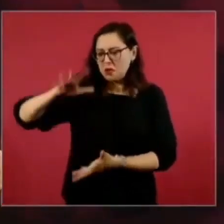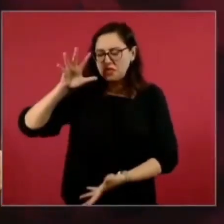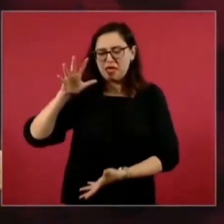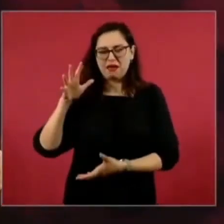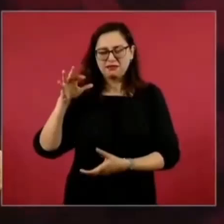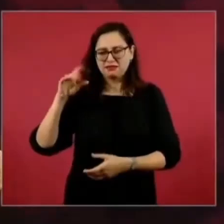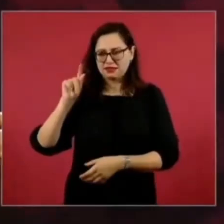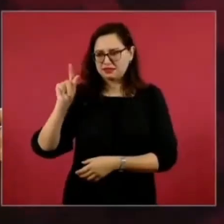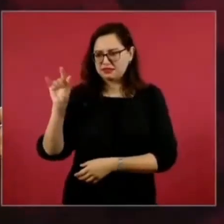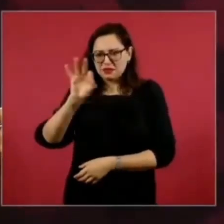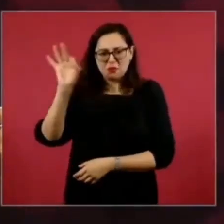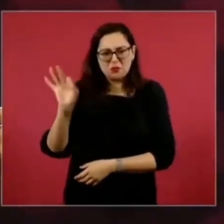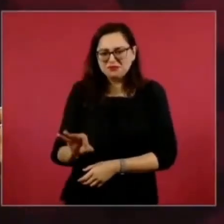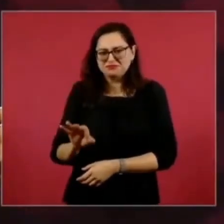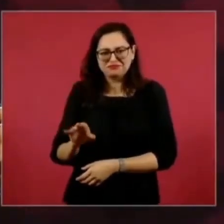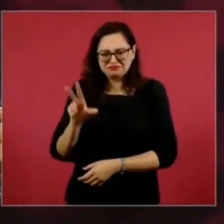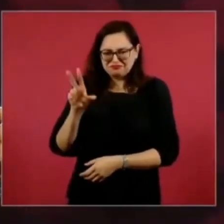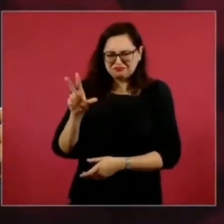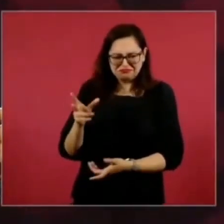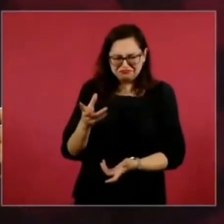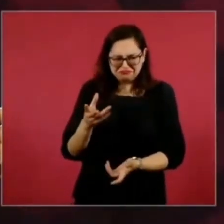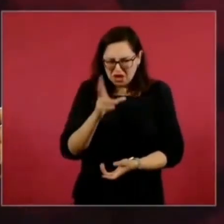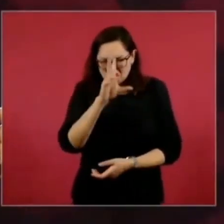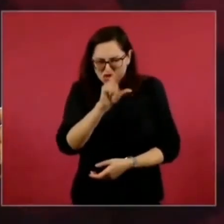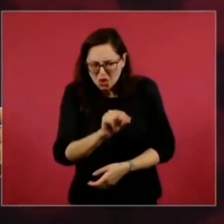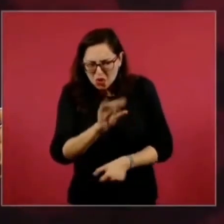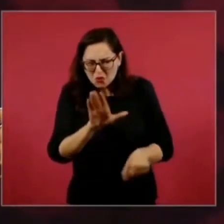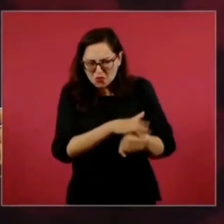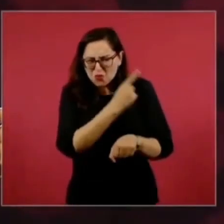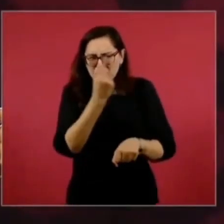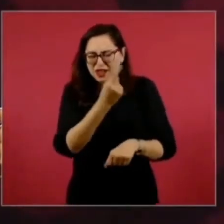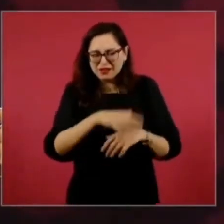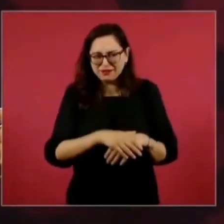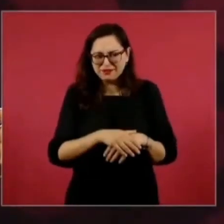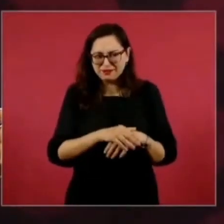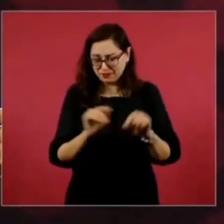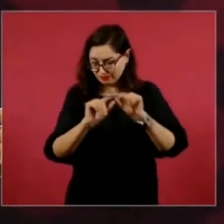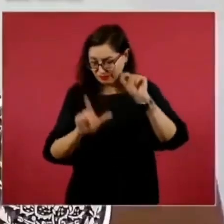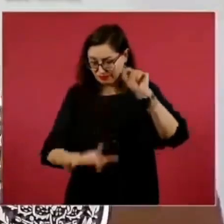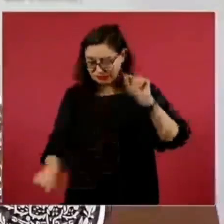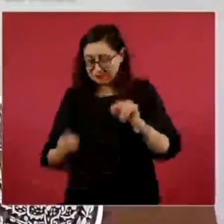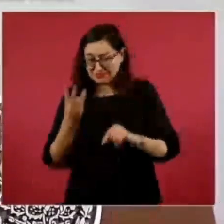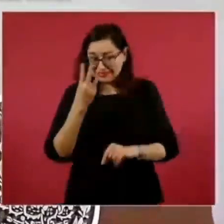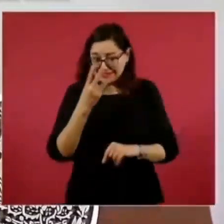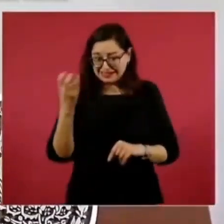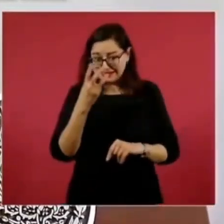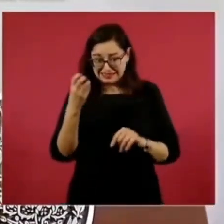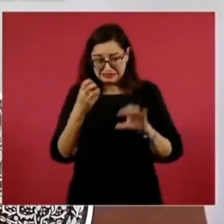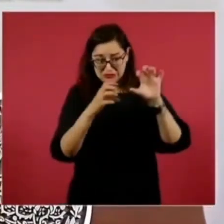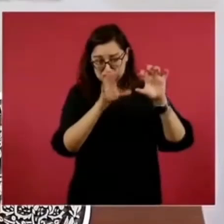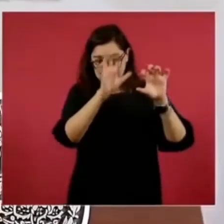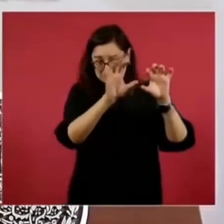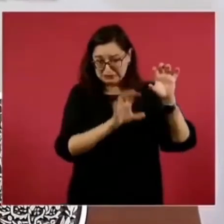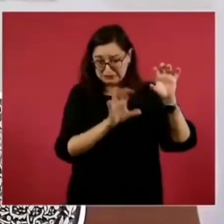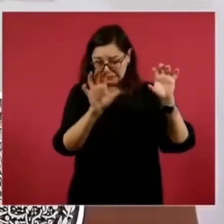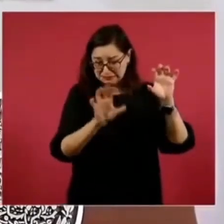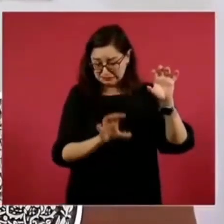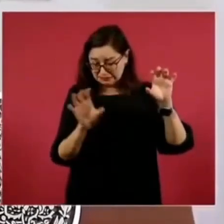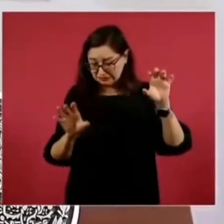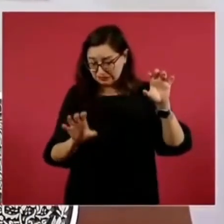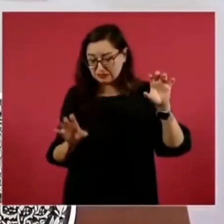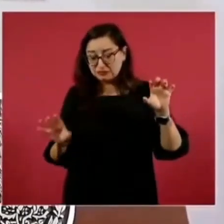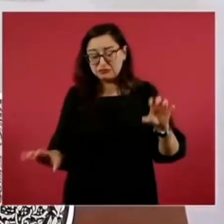De 300 distritos, el movimiento de